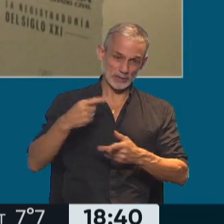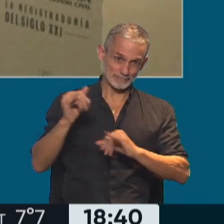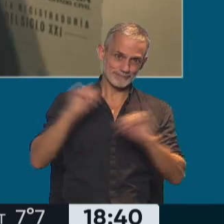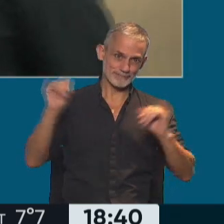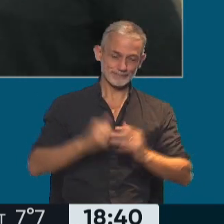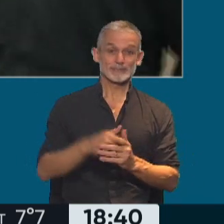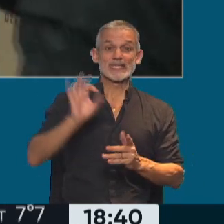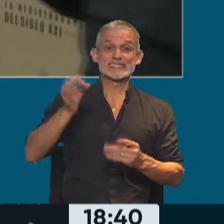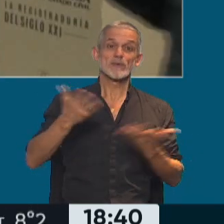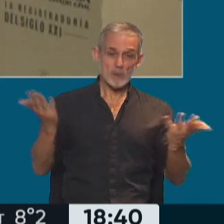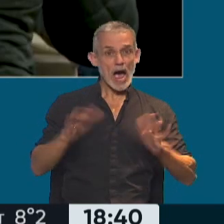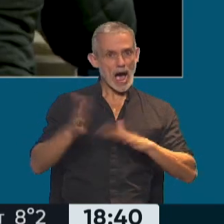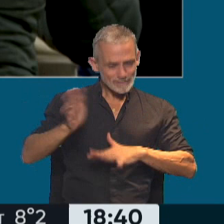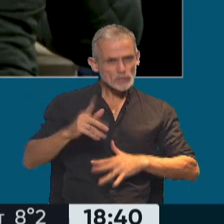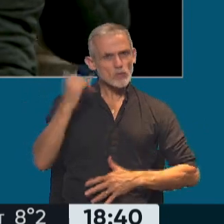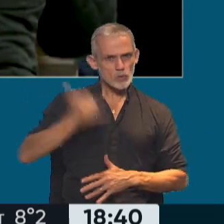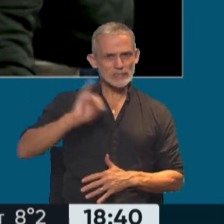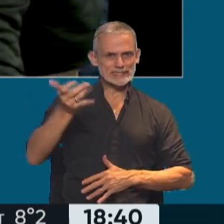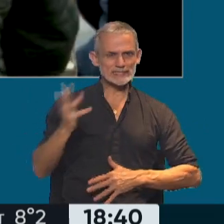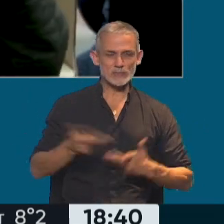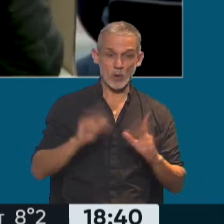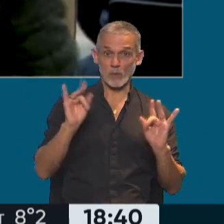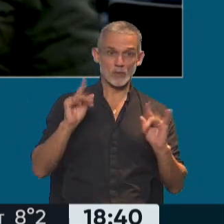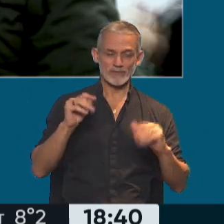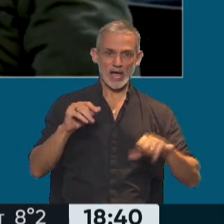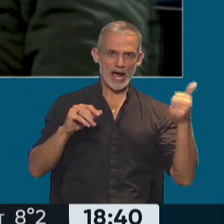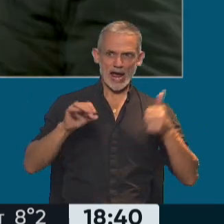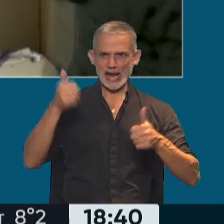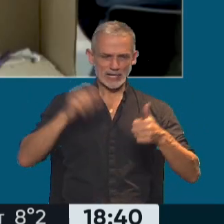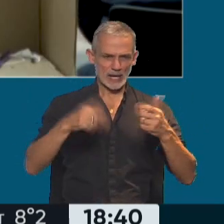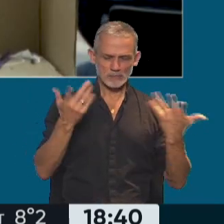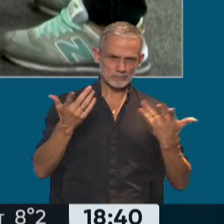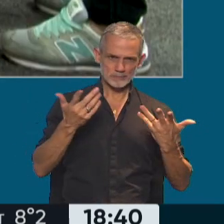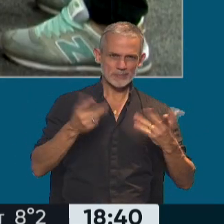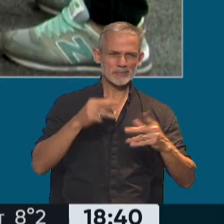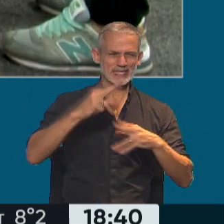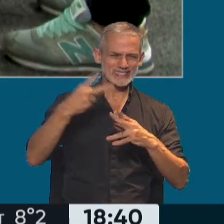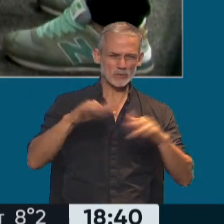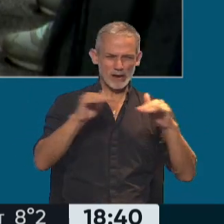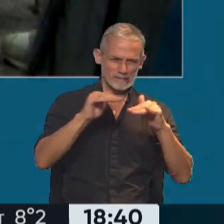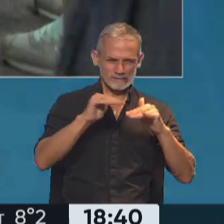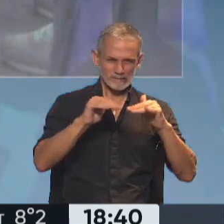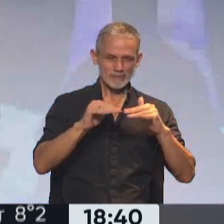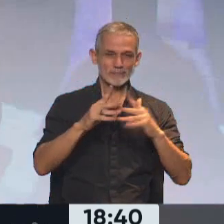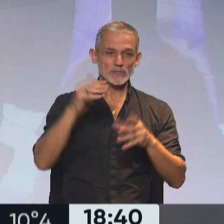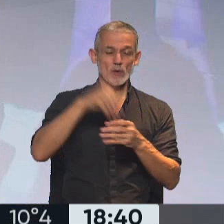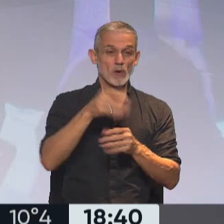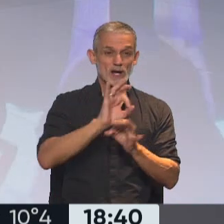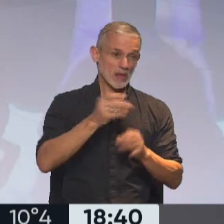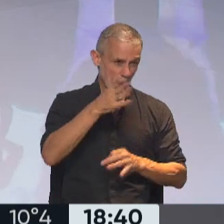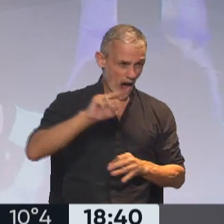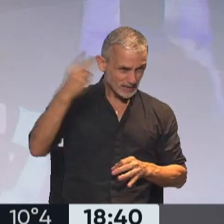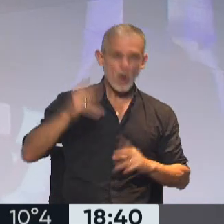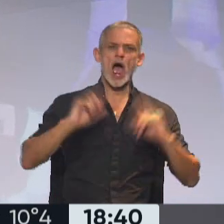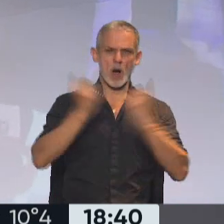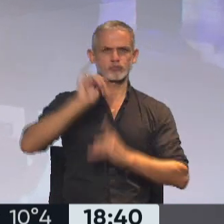también sabemos que eso muchas veces pasa cuando es muy difícil ganar en la primera elección y muchos no van a votar, pero en la segunda vuelta